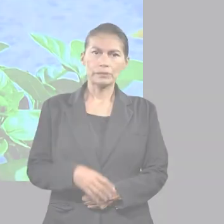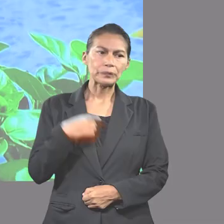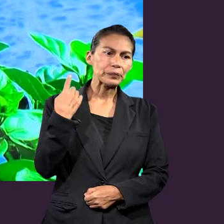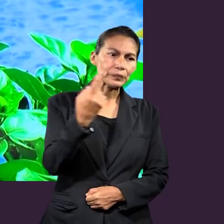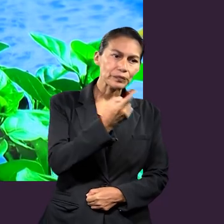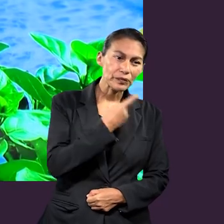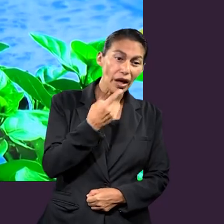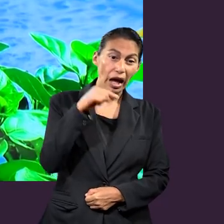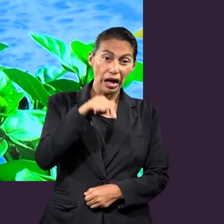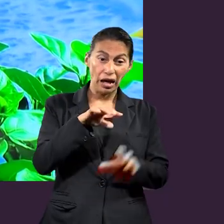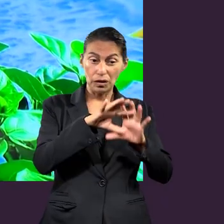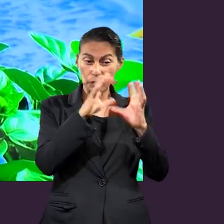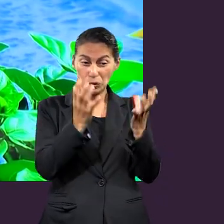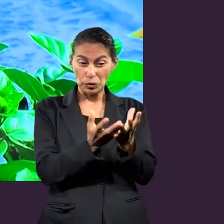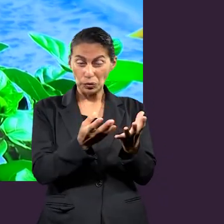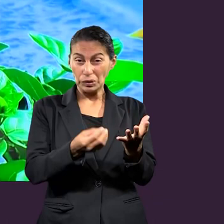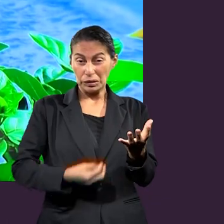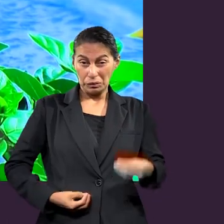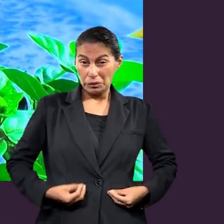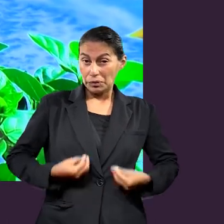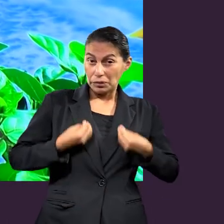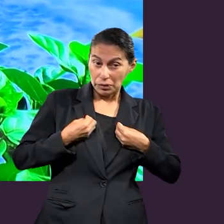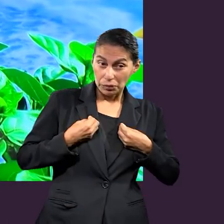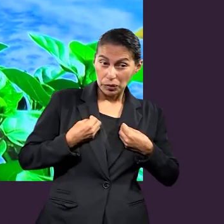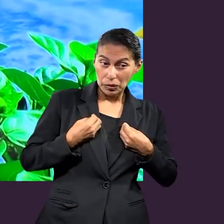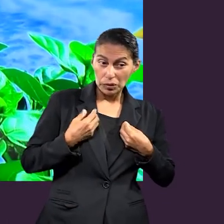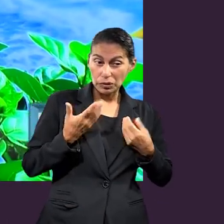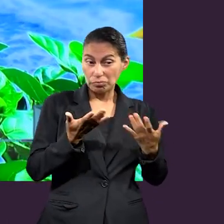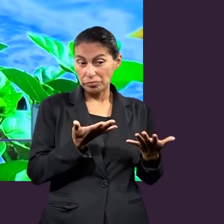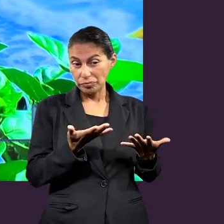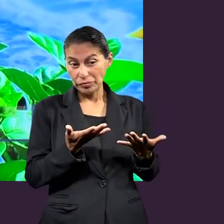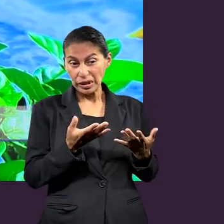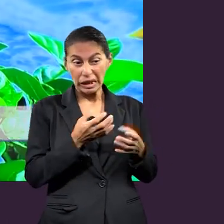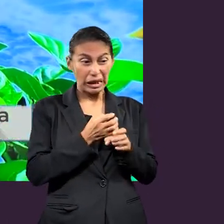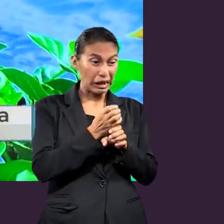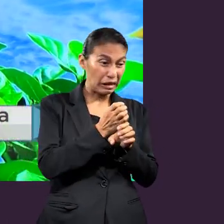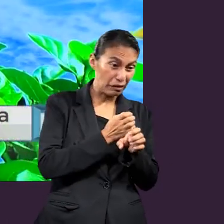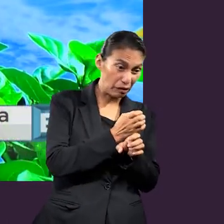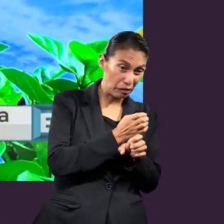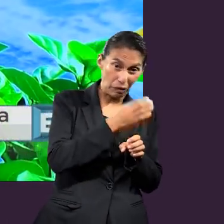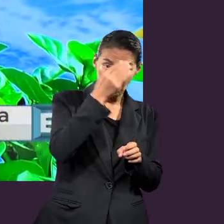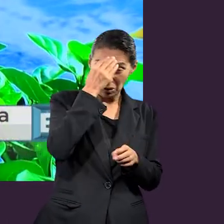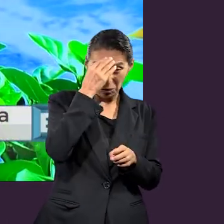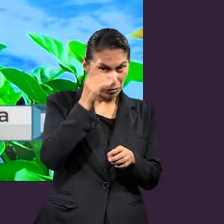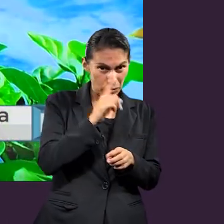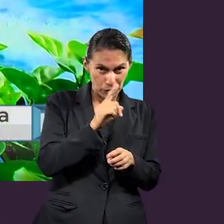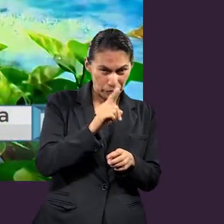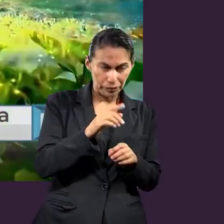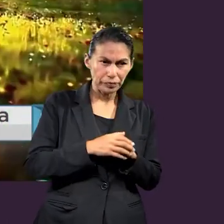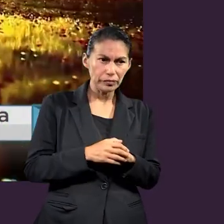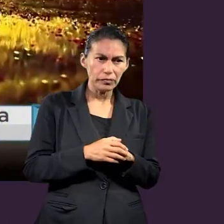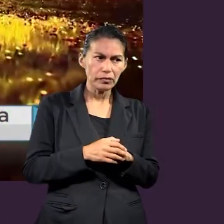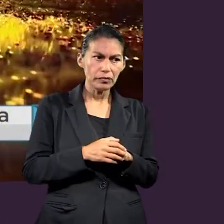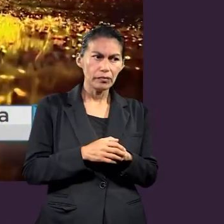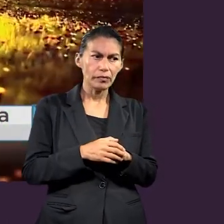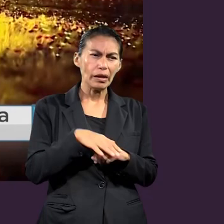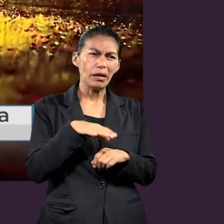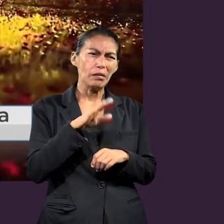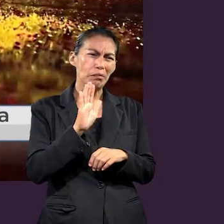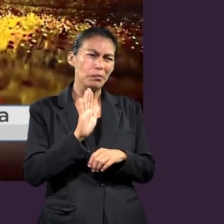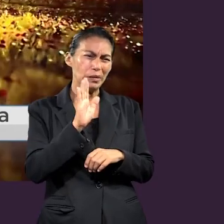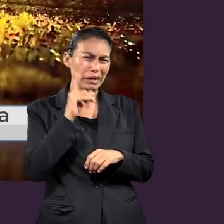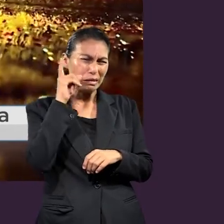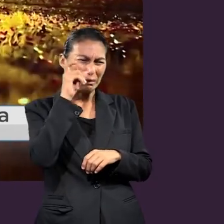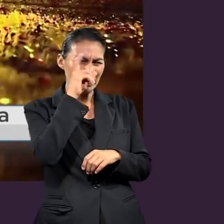Para nosotros que vivimos en este mundo occidental, que quizá no hemos conocido la esclavitud como tal, nos puede resultar un poco